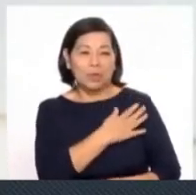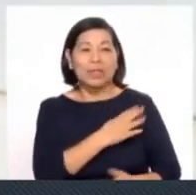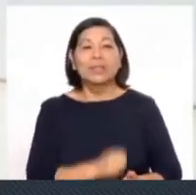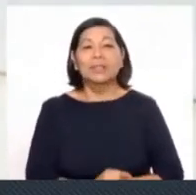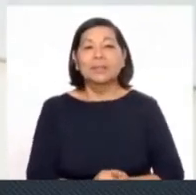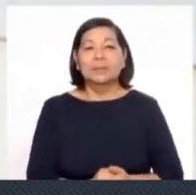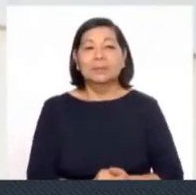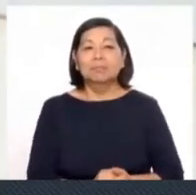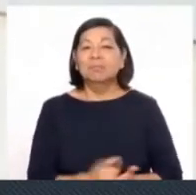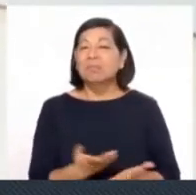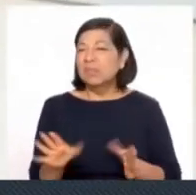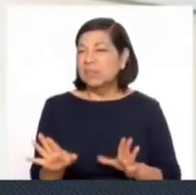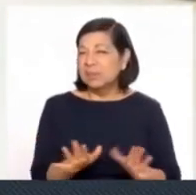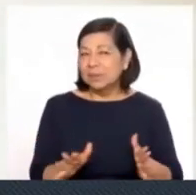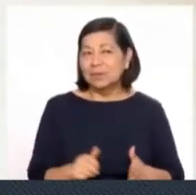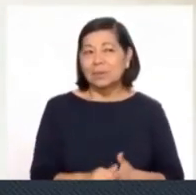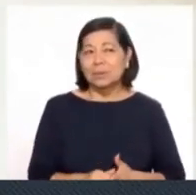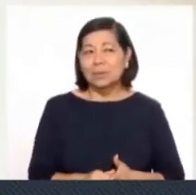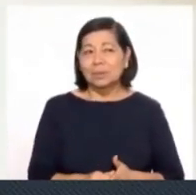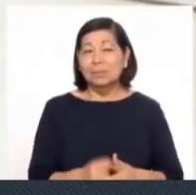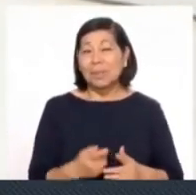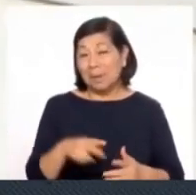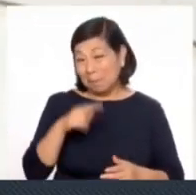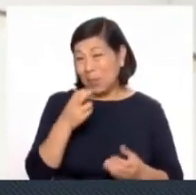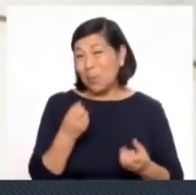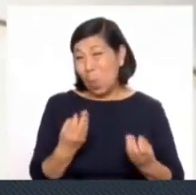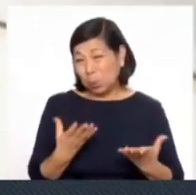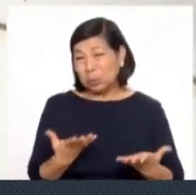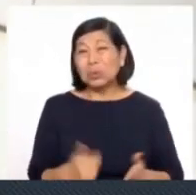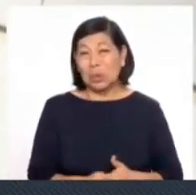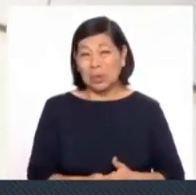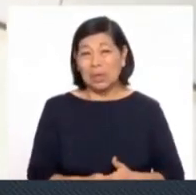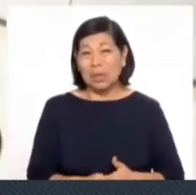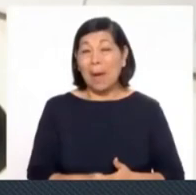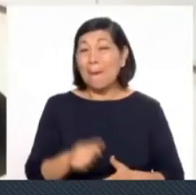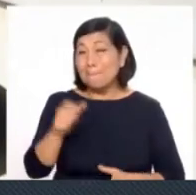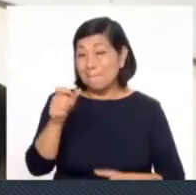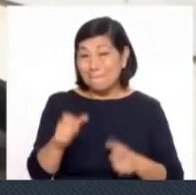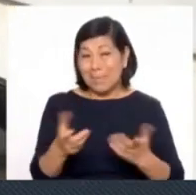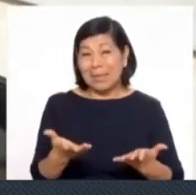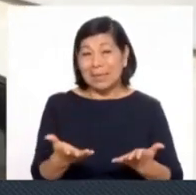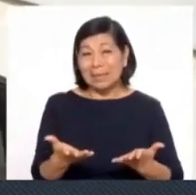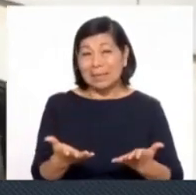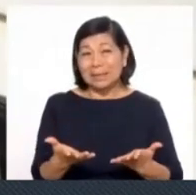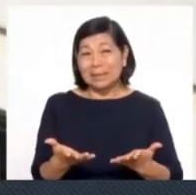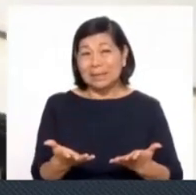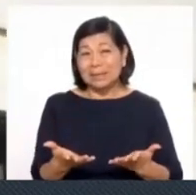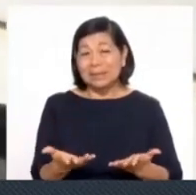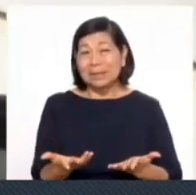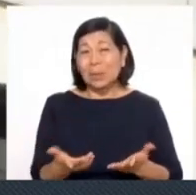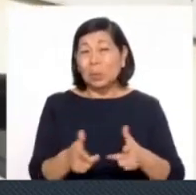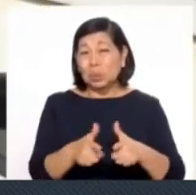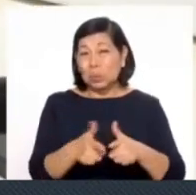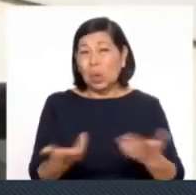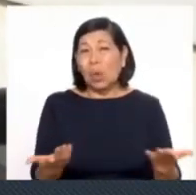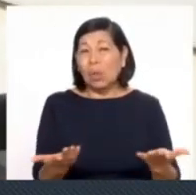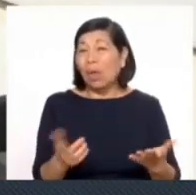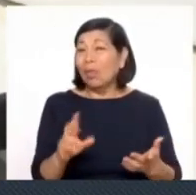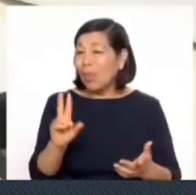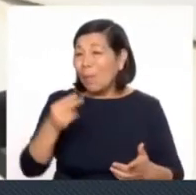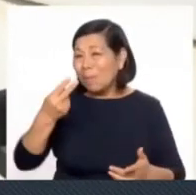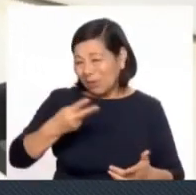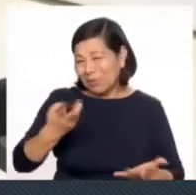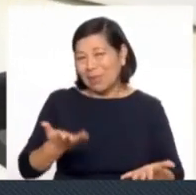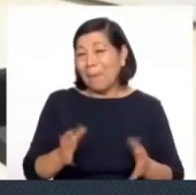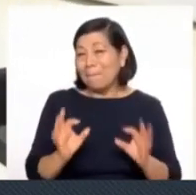maqueta que simula una situación muy usual en el Perú. Es que muchas veces las personas se asientan en lugares donde no deberían,